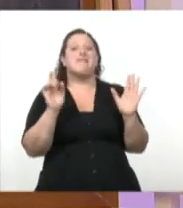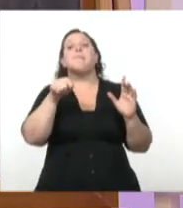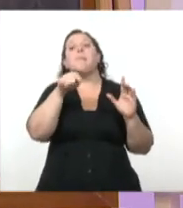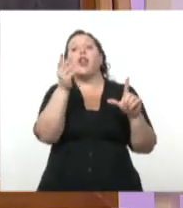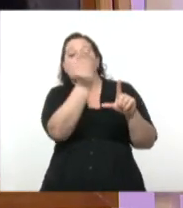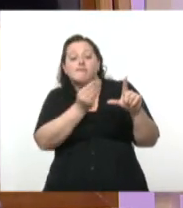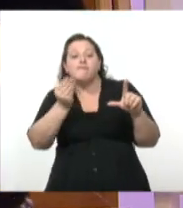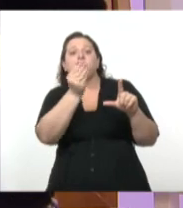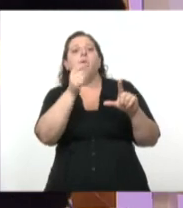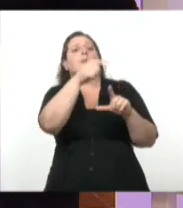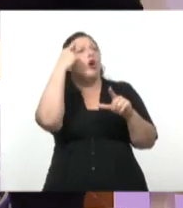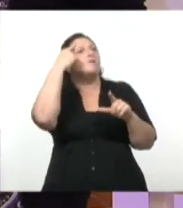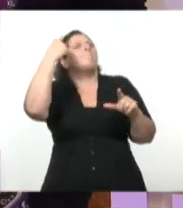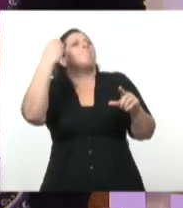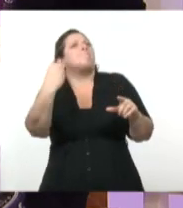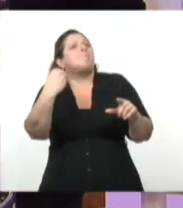qué color te la imaginás?